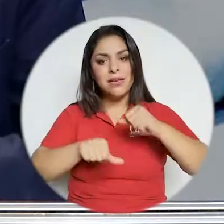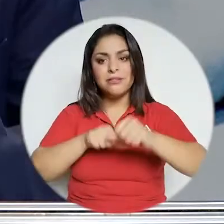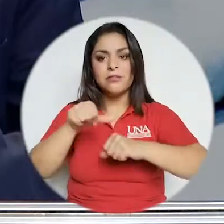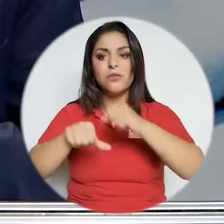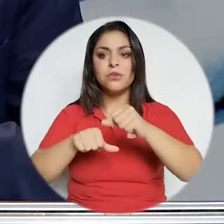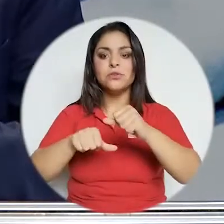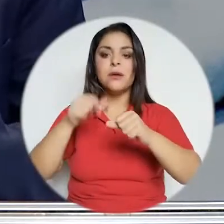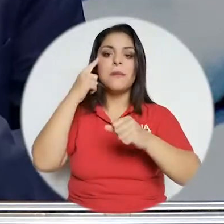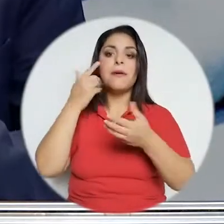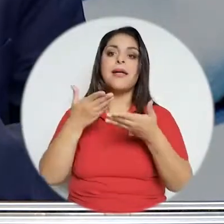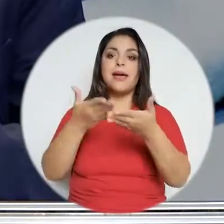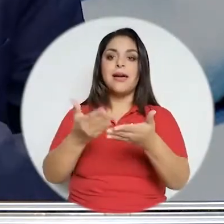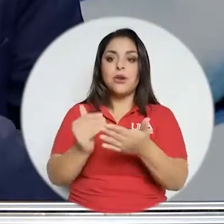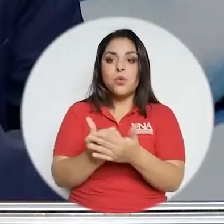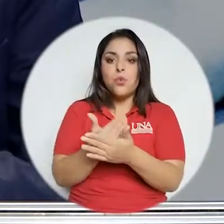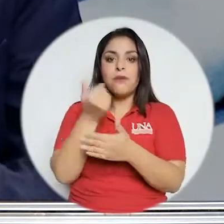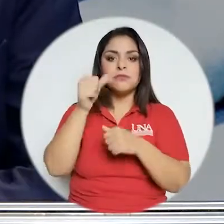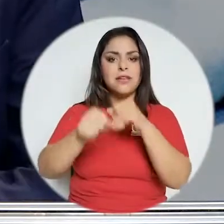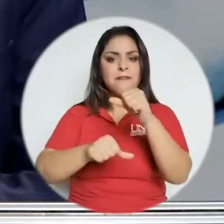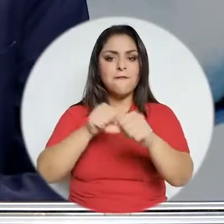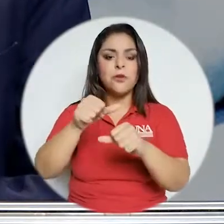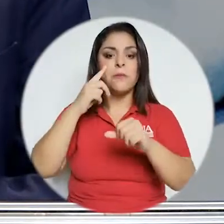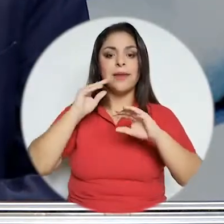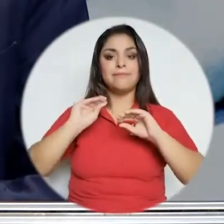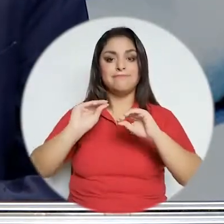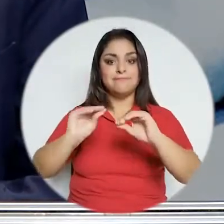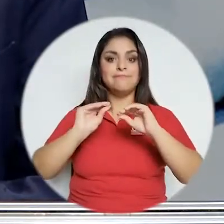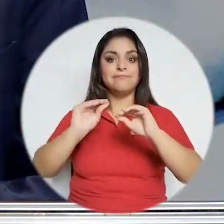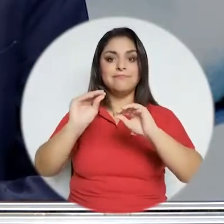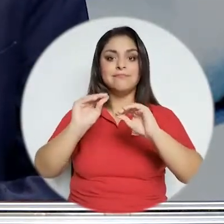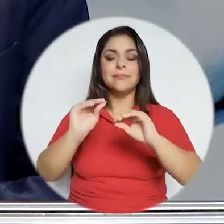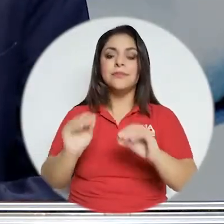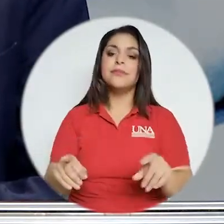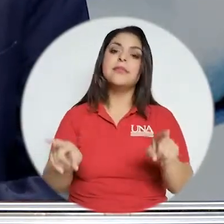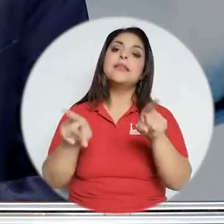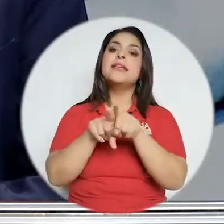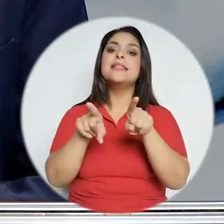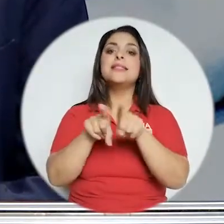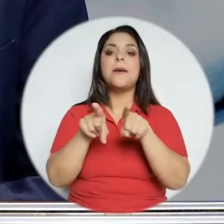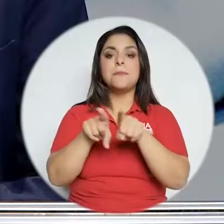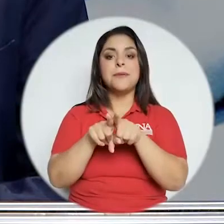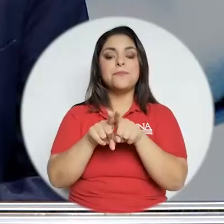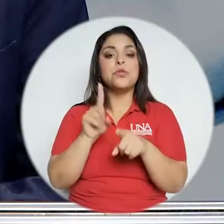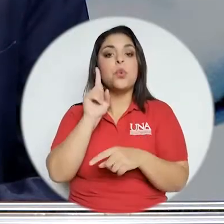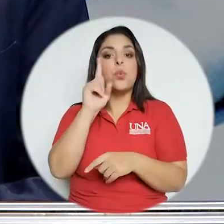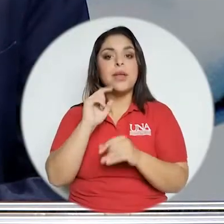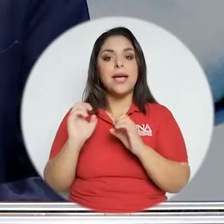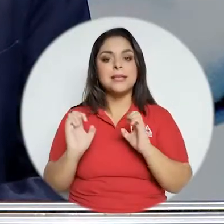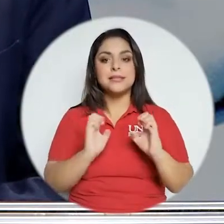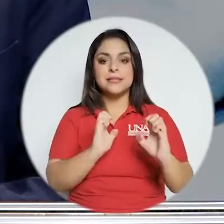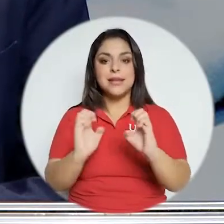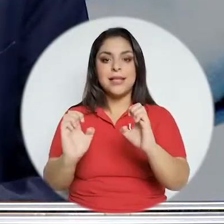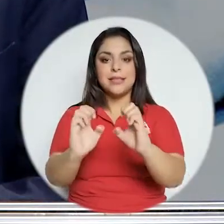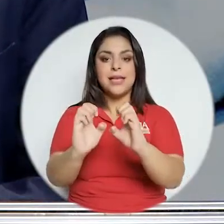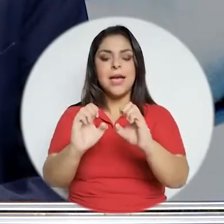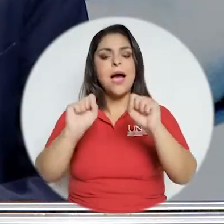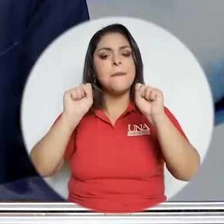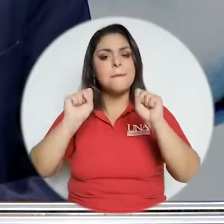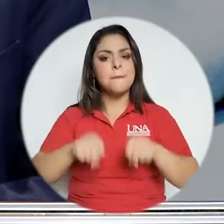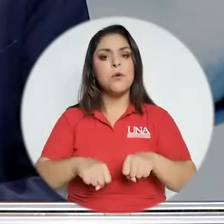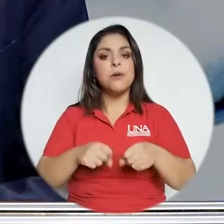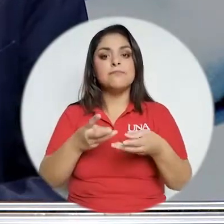de que teníamos que hacer esfuerzos para generar nuevos procesos de mediación pedagógico y por supuesto que también una